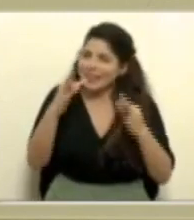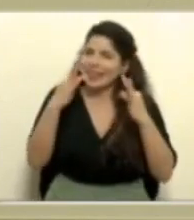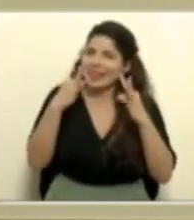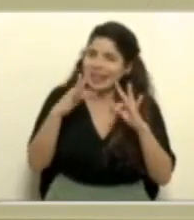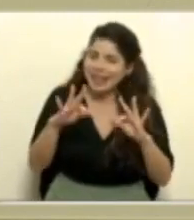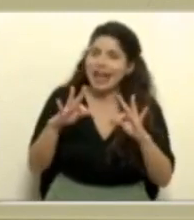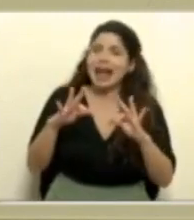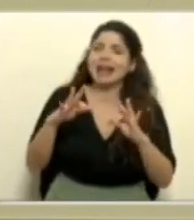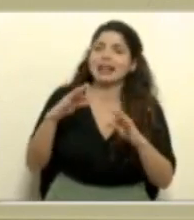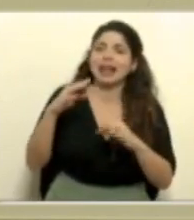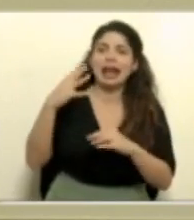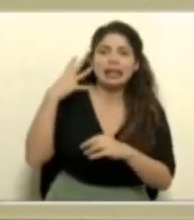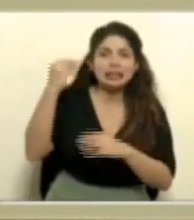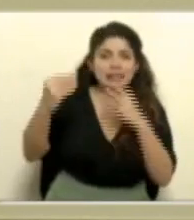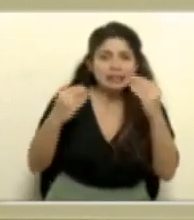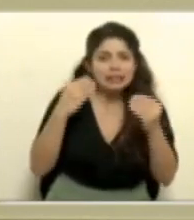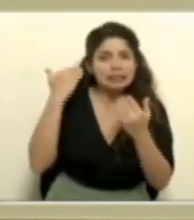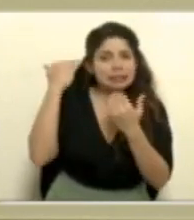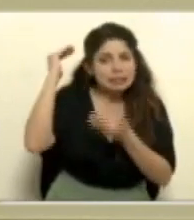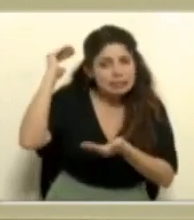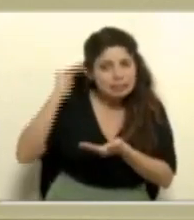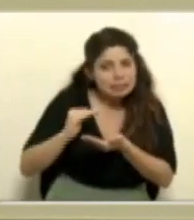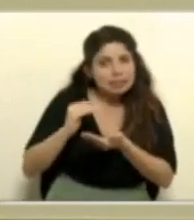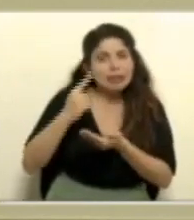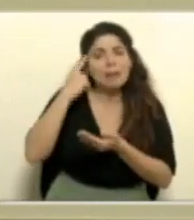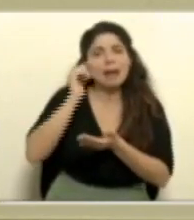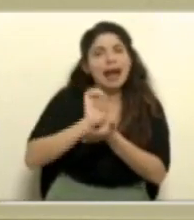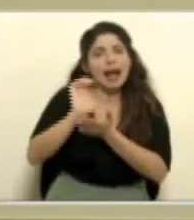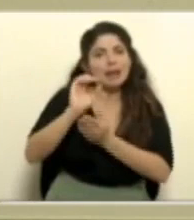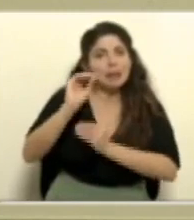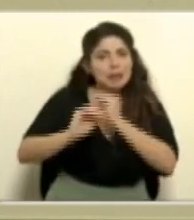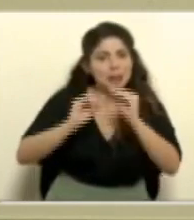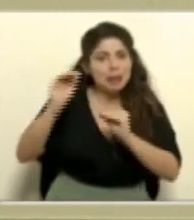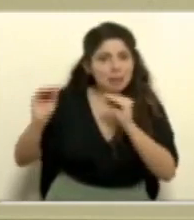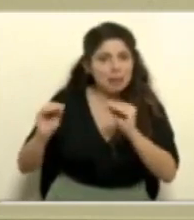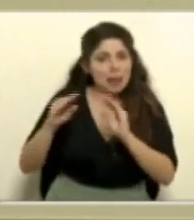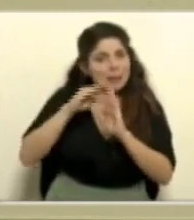una reducción en la movilidad hasta donde las medidas lo permitan para evitar contagios.